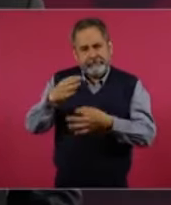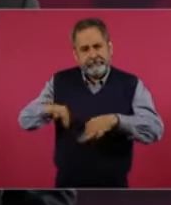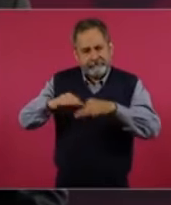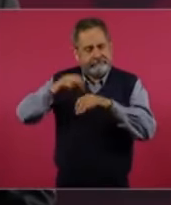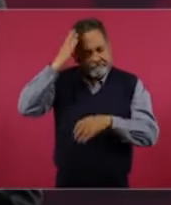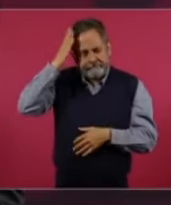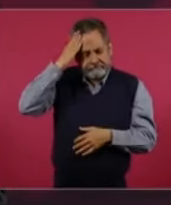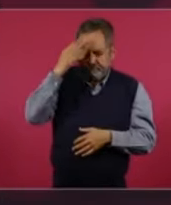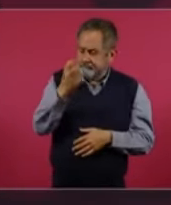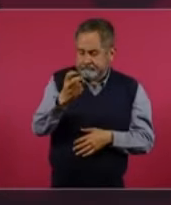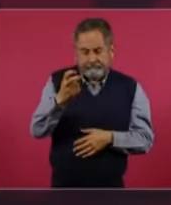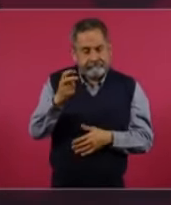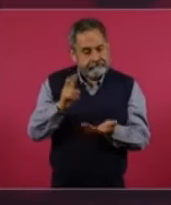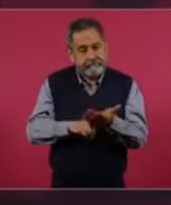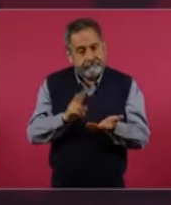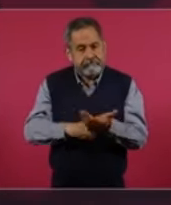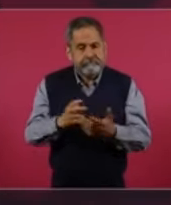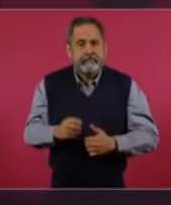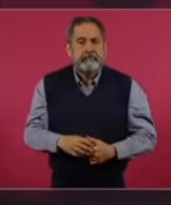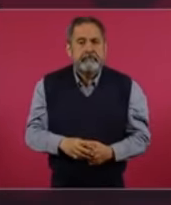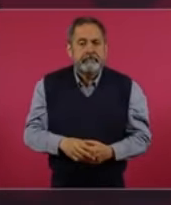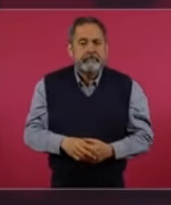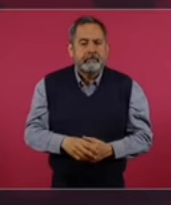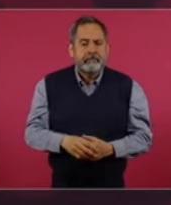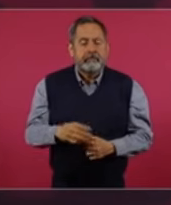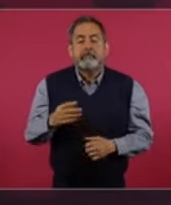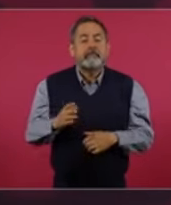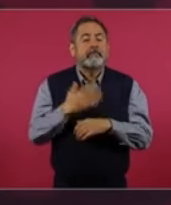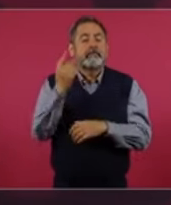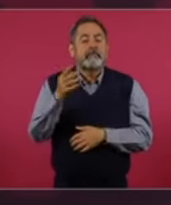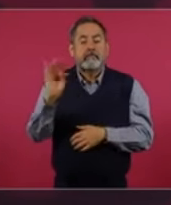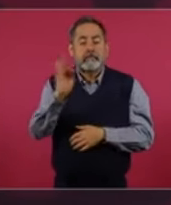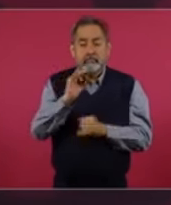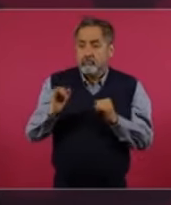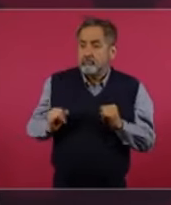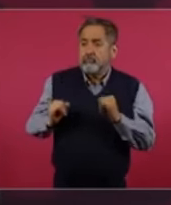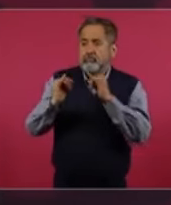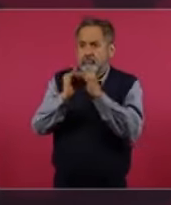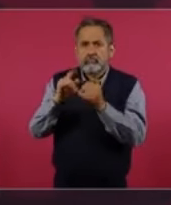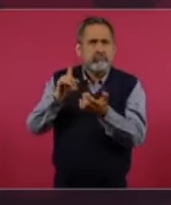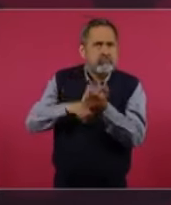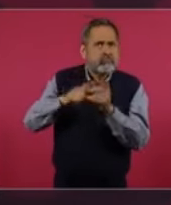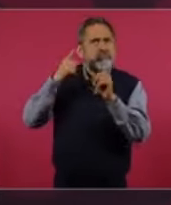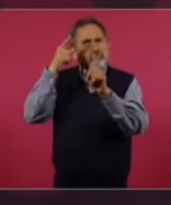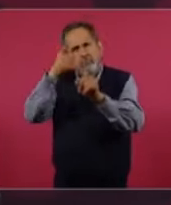porque puede ser una institución muy noble,